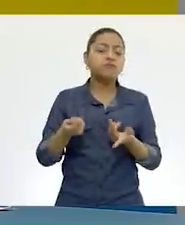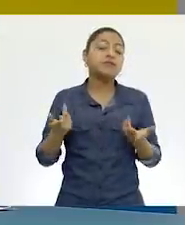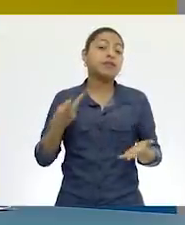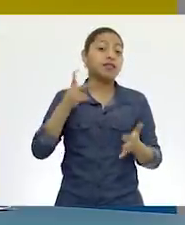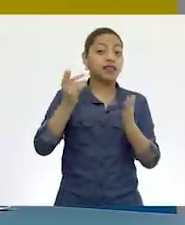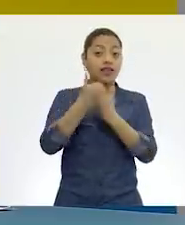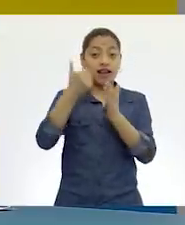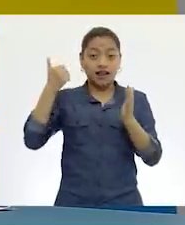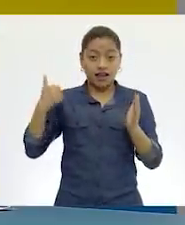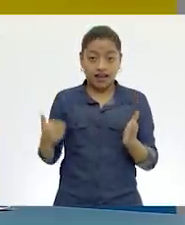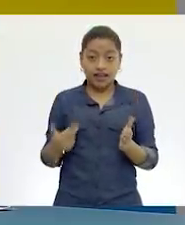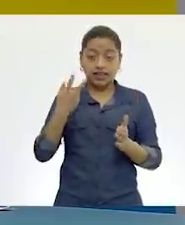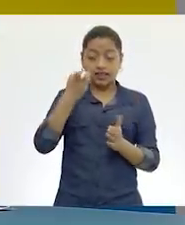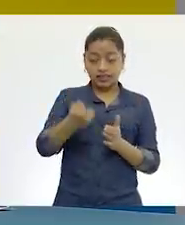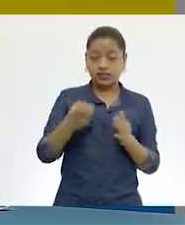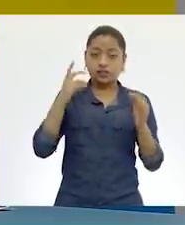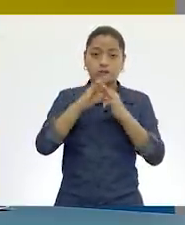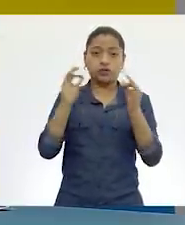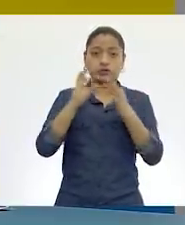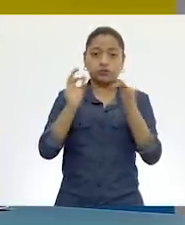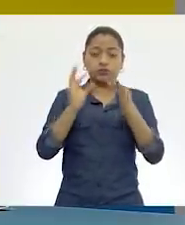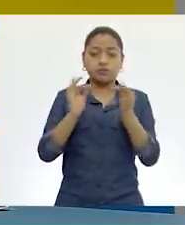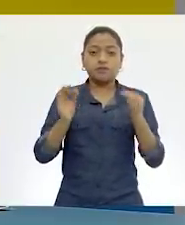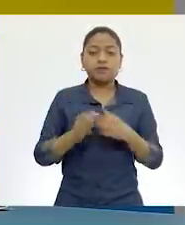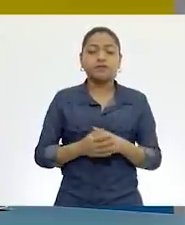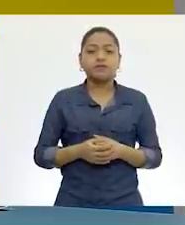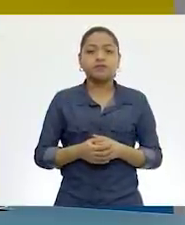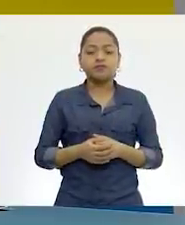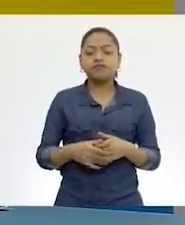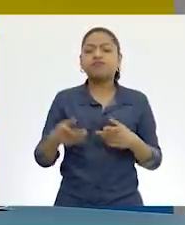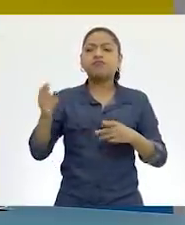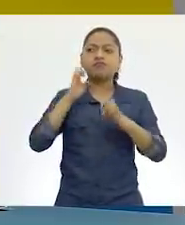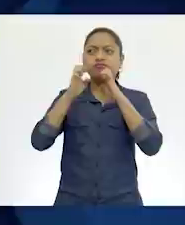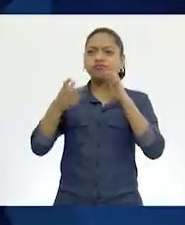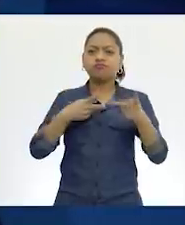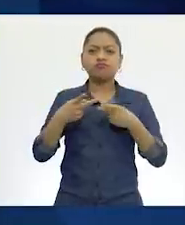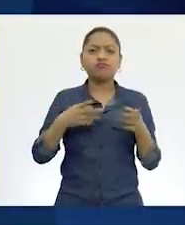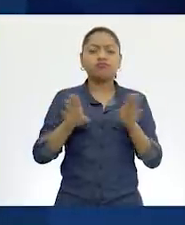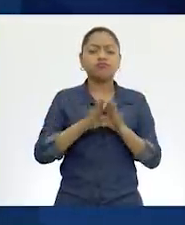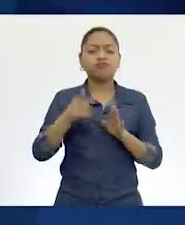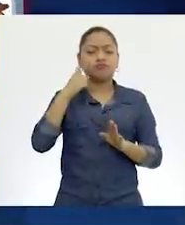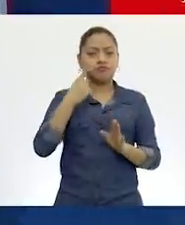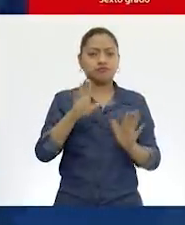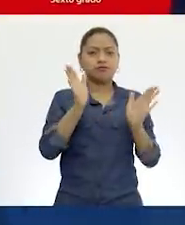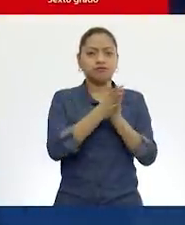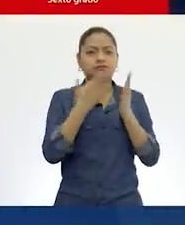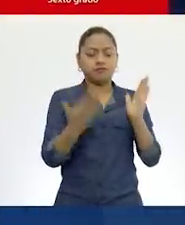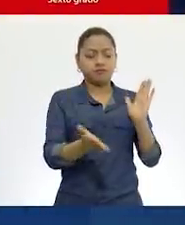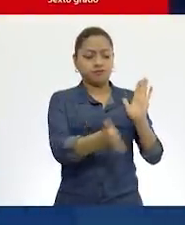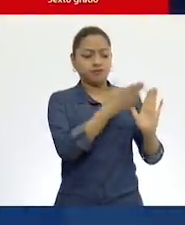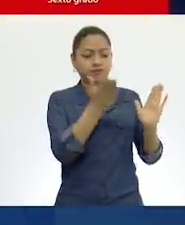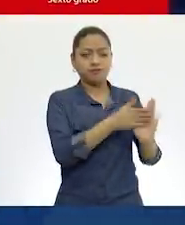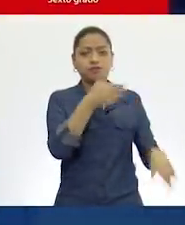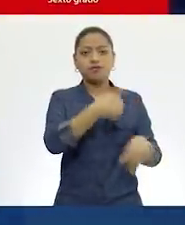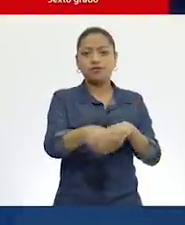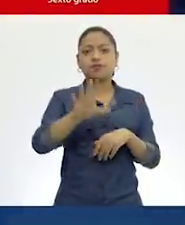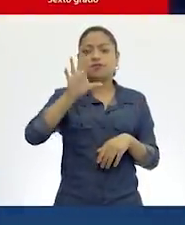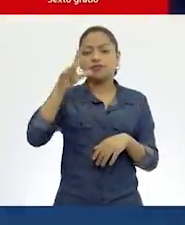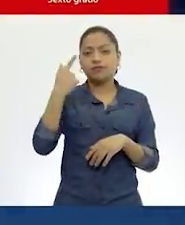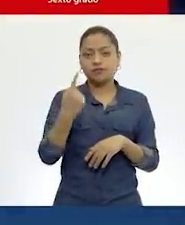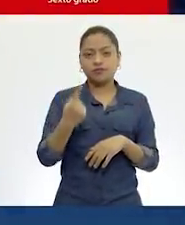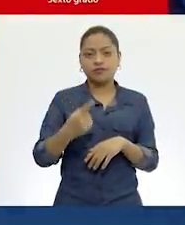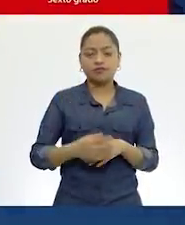antes de avanzar precisamente a esa planificación de una entrevista, vamos a ver la página 51 de tu libro de texto.